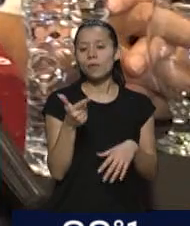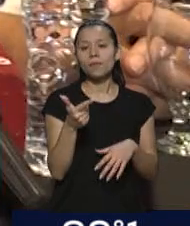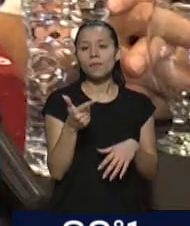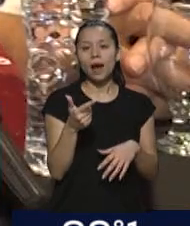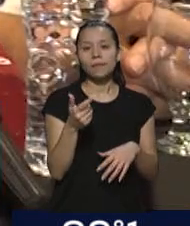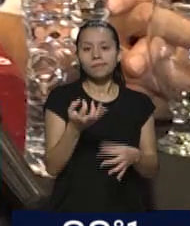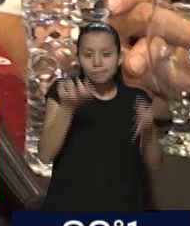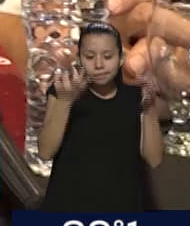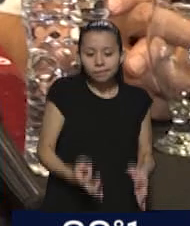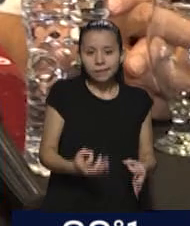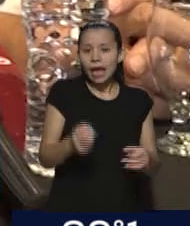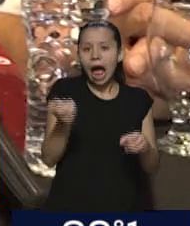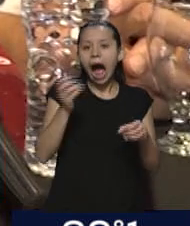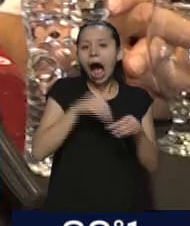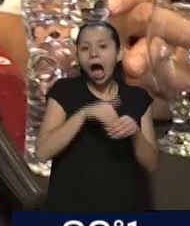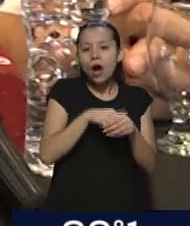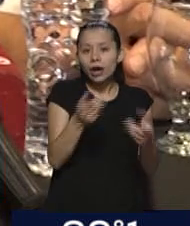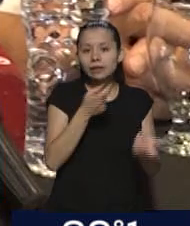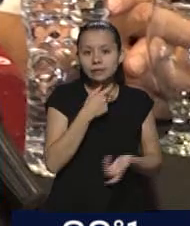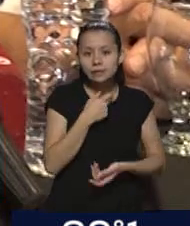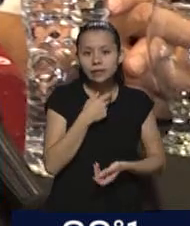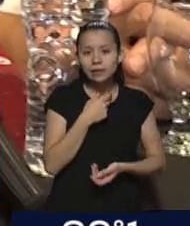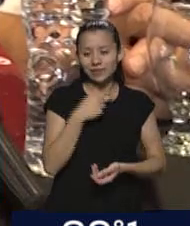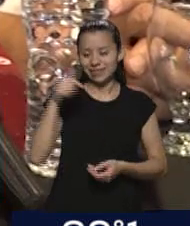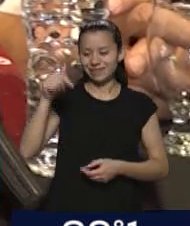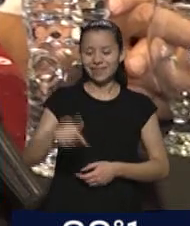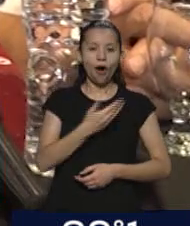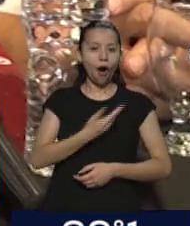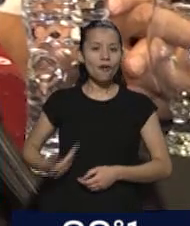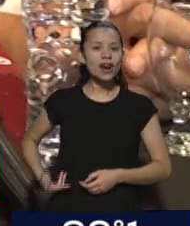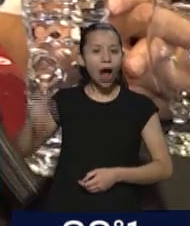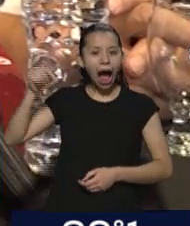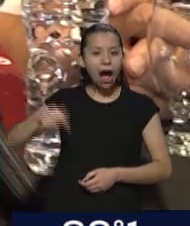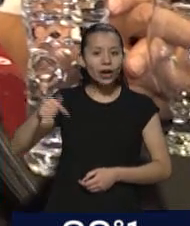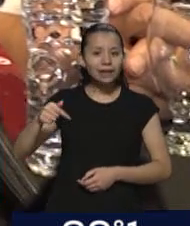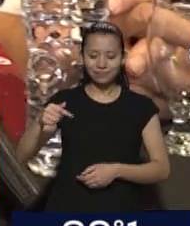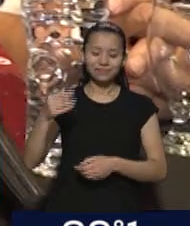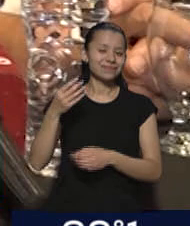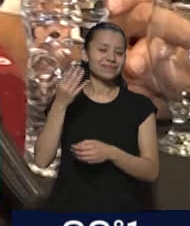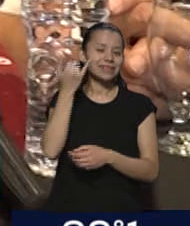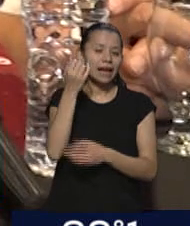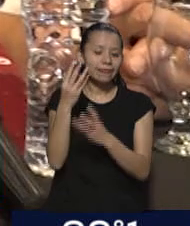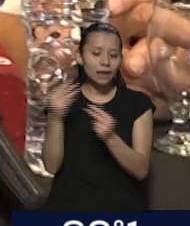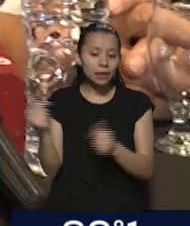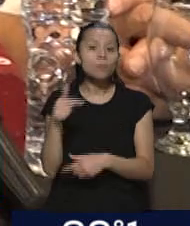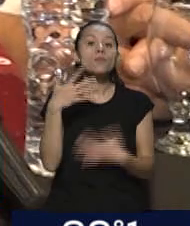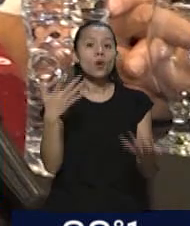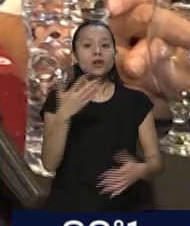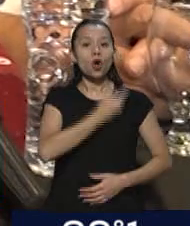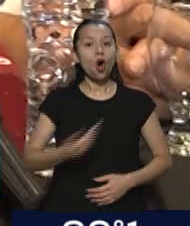porque más austero que este gobierno, difícilmente el que está yéndose. Entonces hacerlo más austero